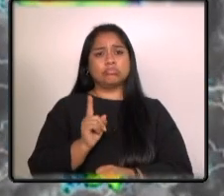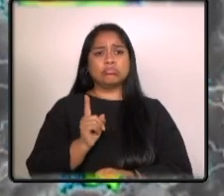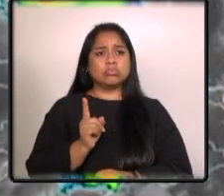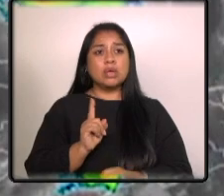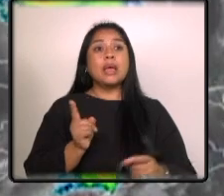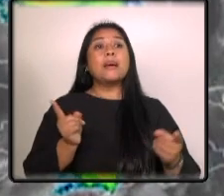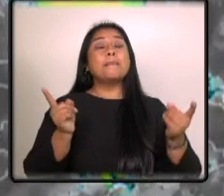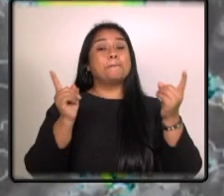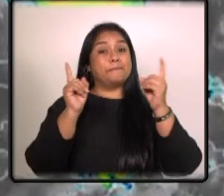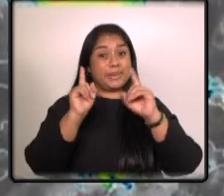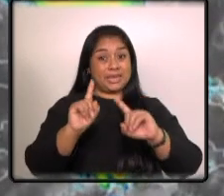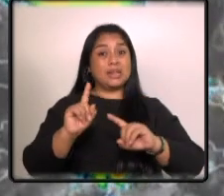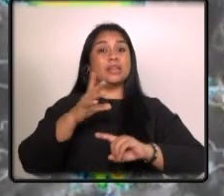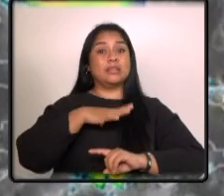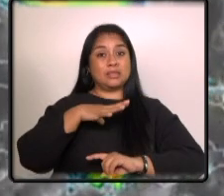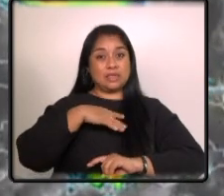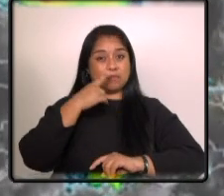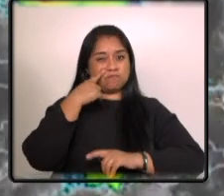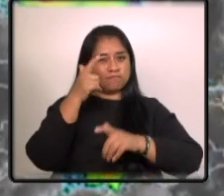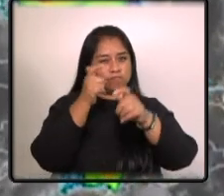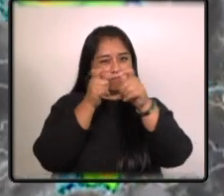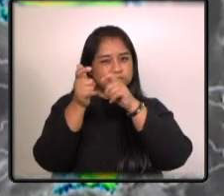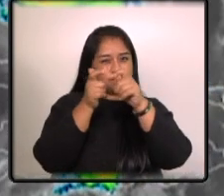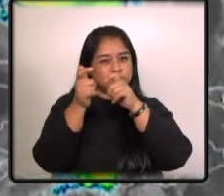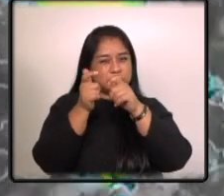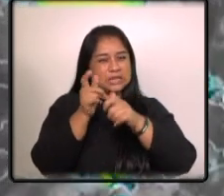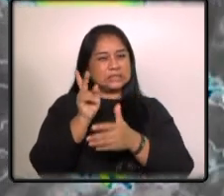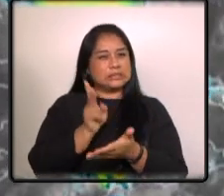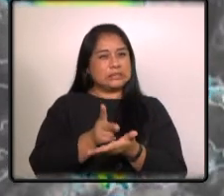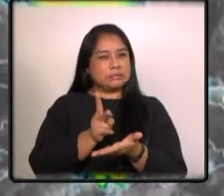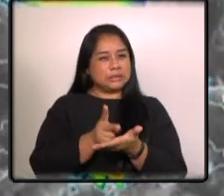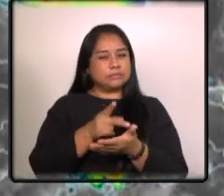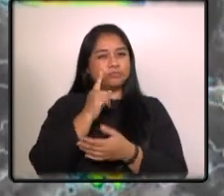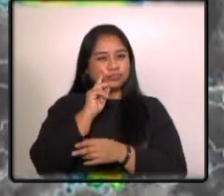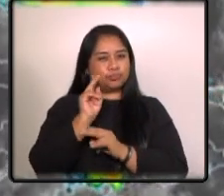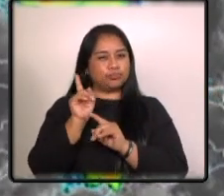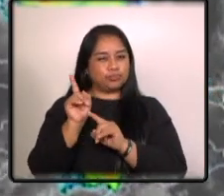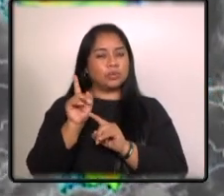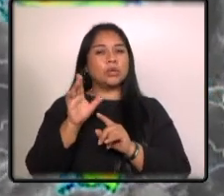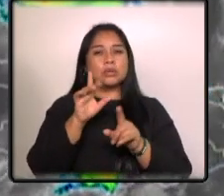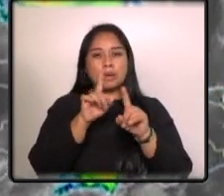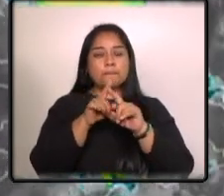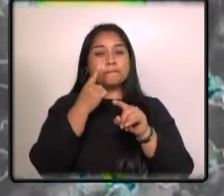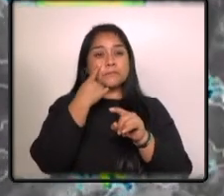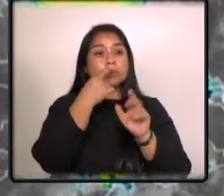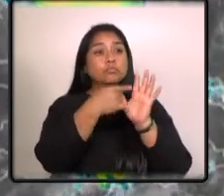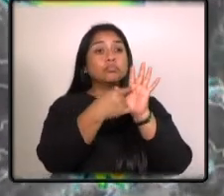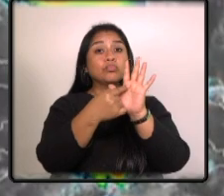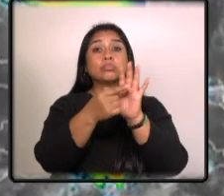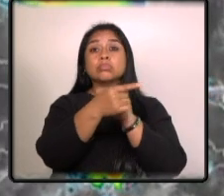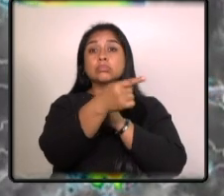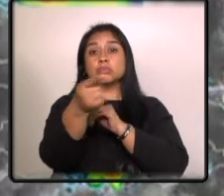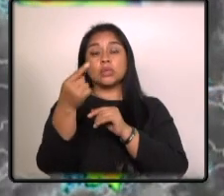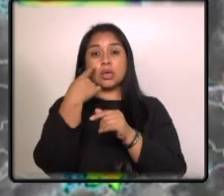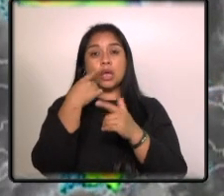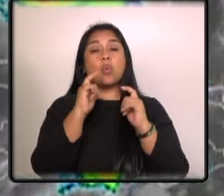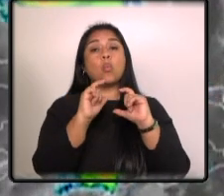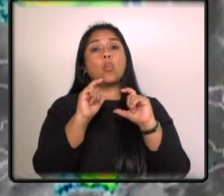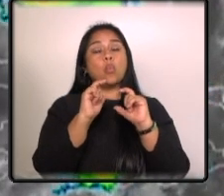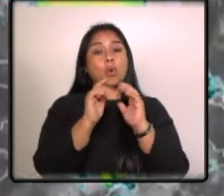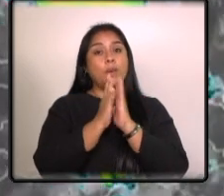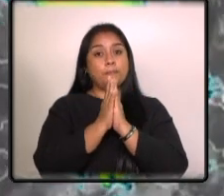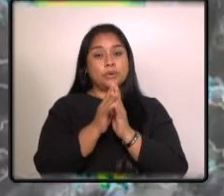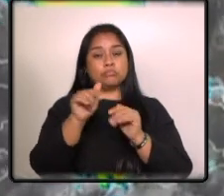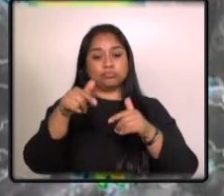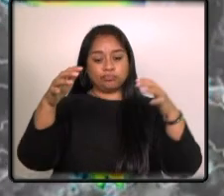sin embargo mantenemos el monitoreo constante de este fenómeno recomendamos a la población tomar las precauciones necesarias